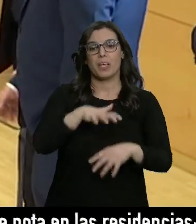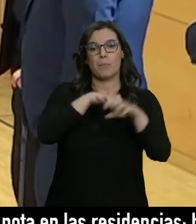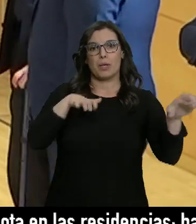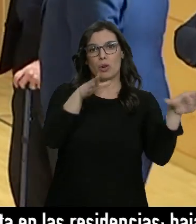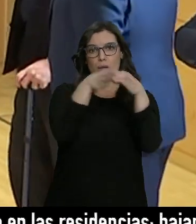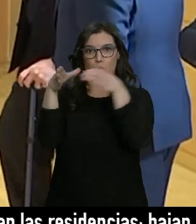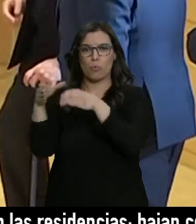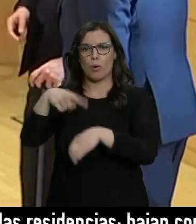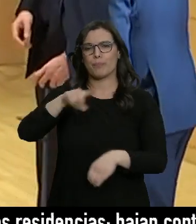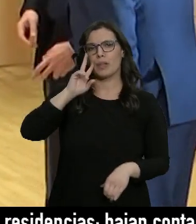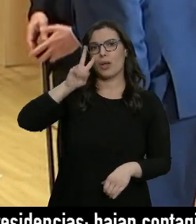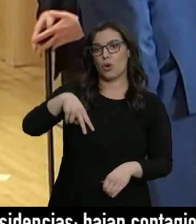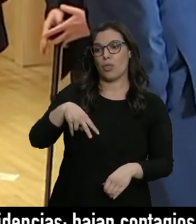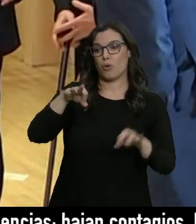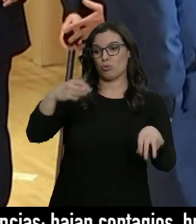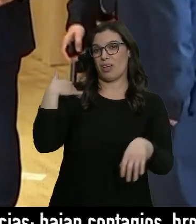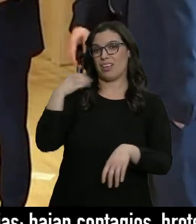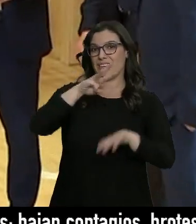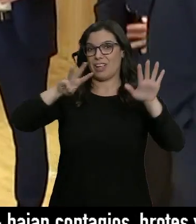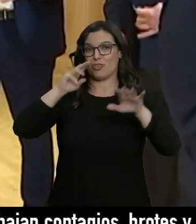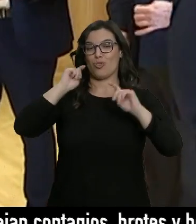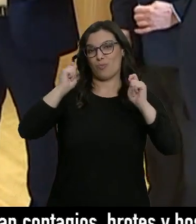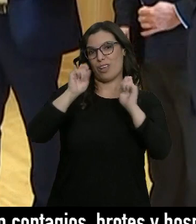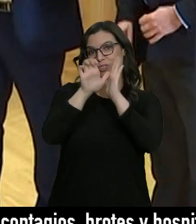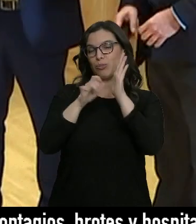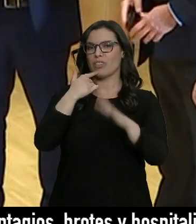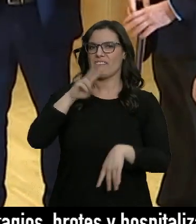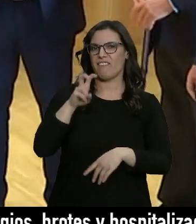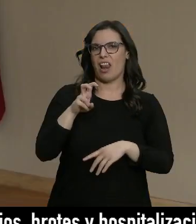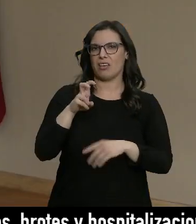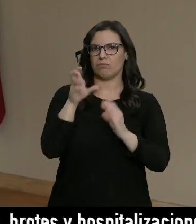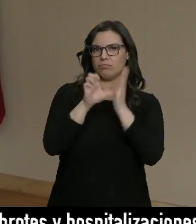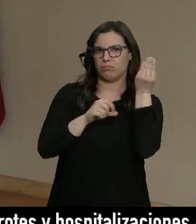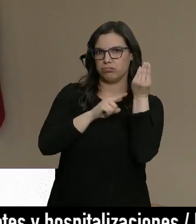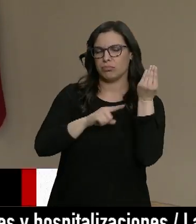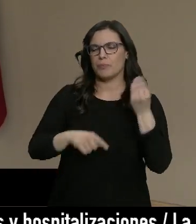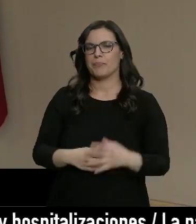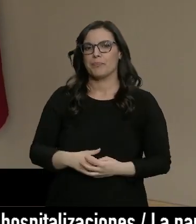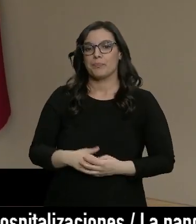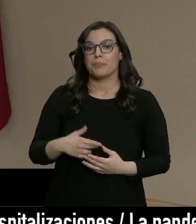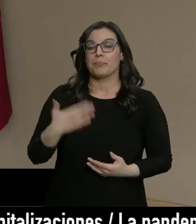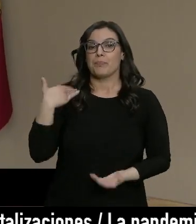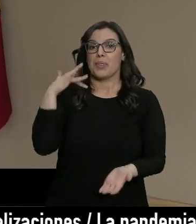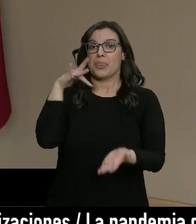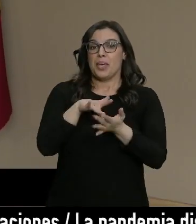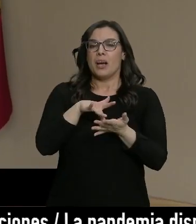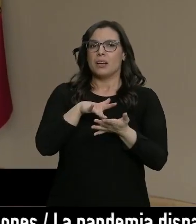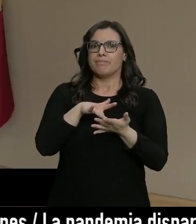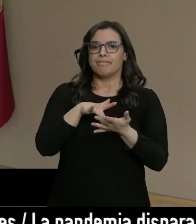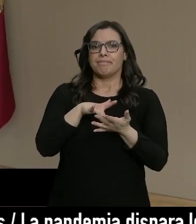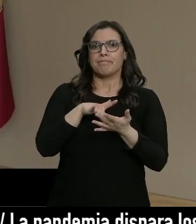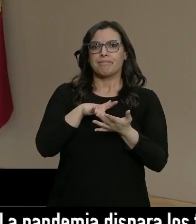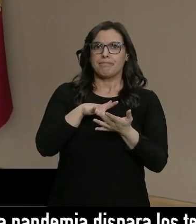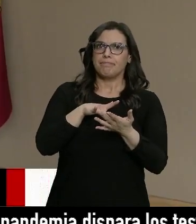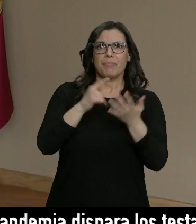los grupos políticos reconocen en este 38 cumpleaños la vigencia y la utilidad del Estatuto. Es un día, lamentablemente, para